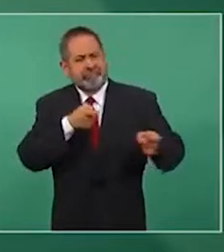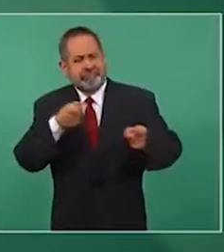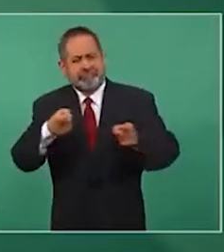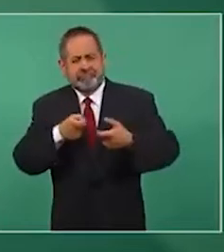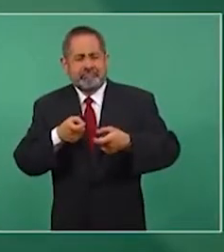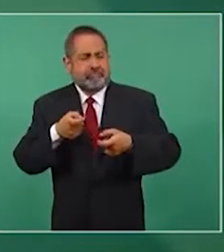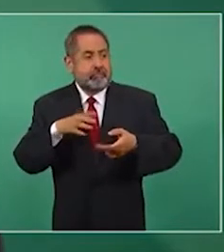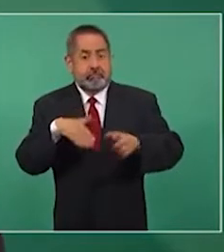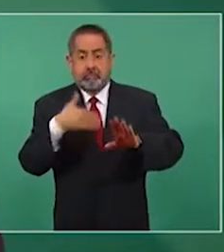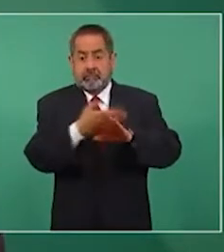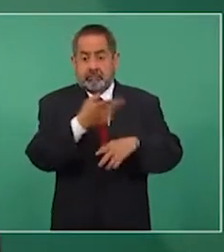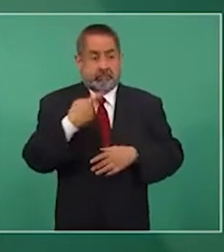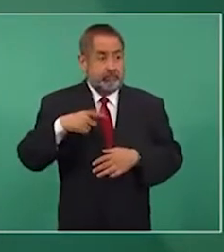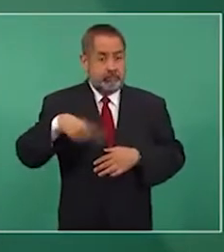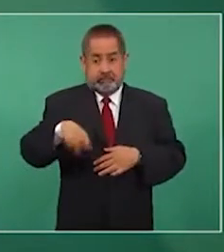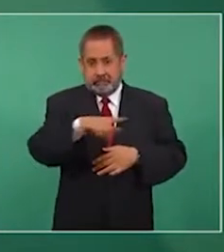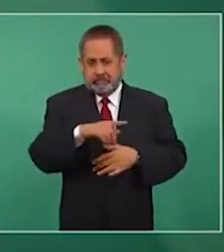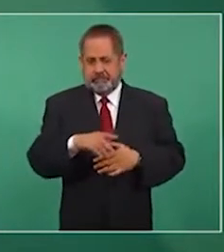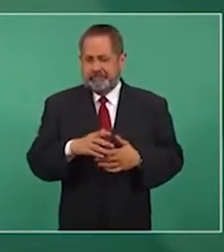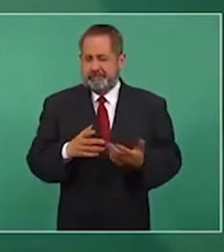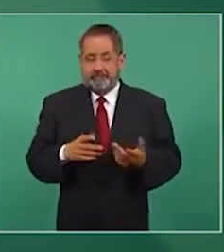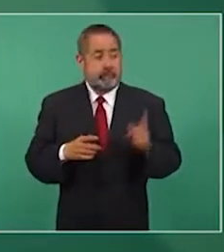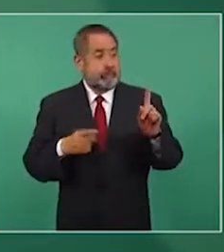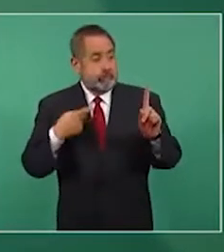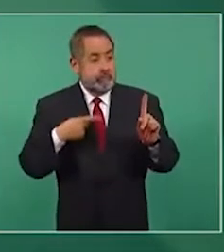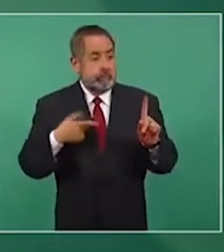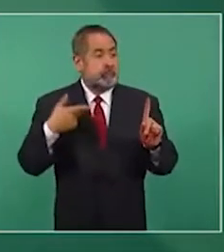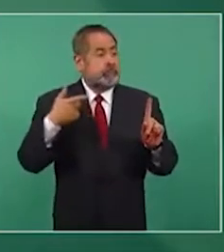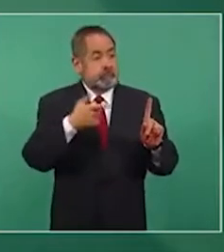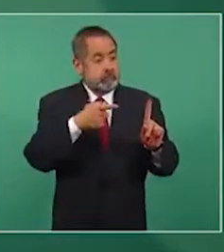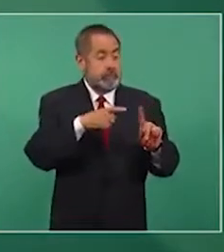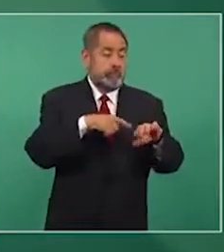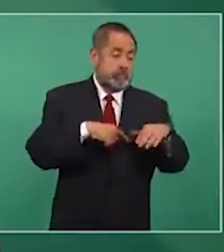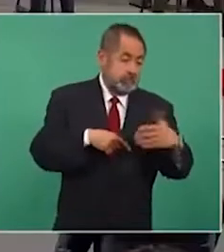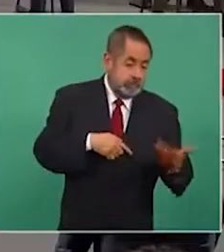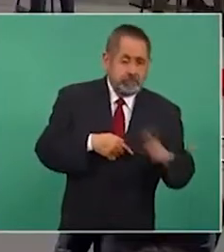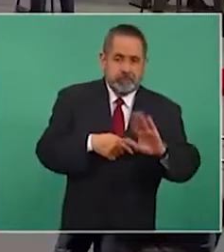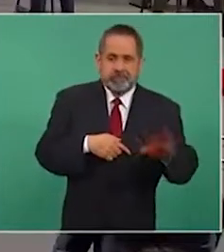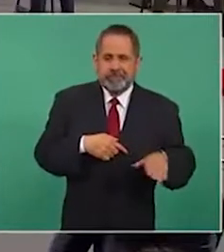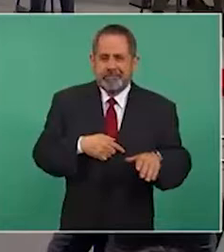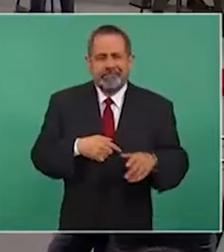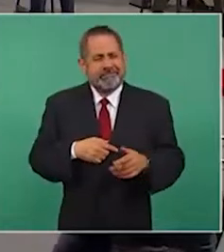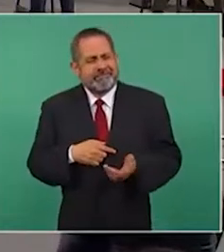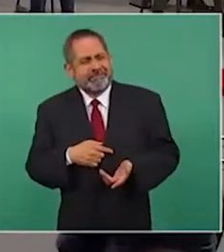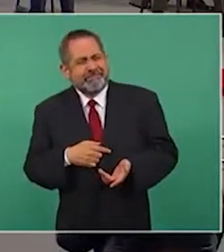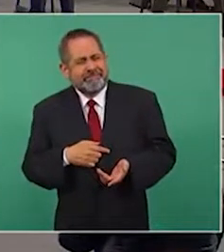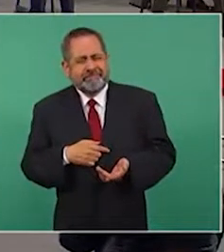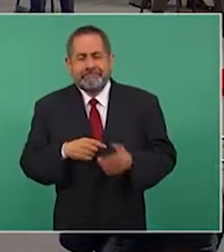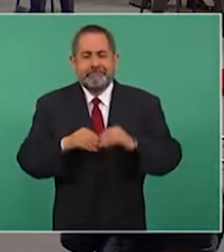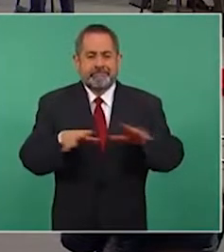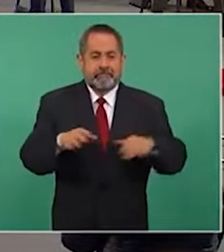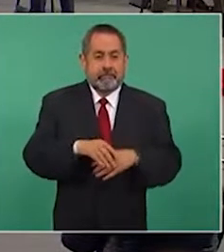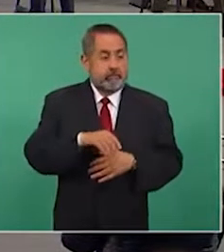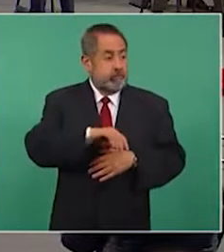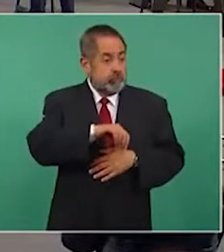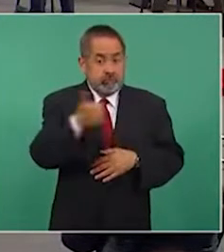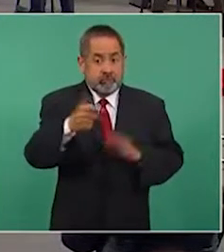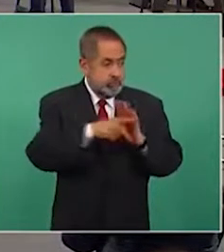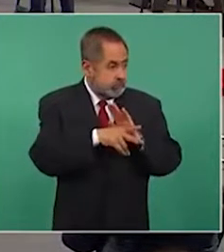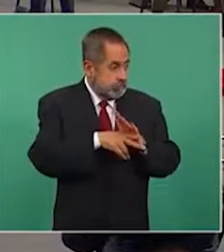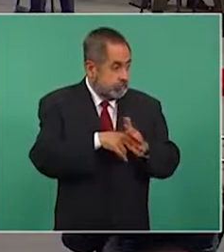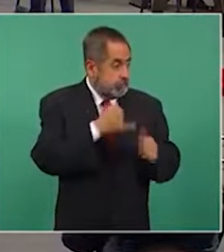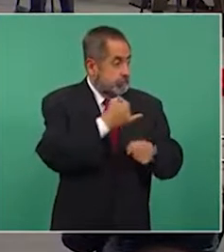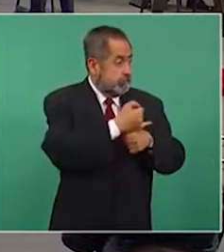y que un empleado habría muerto por esa causa. Tras su difusión, otros medios retomaron la misma